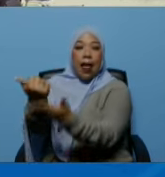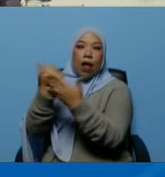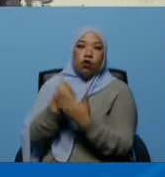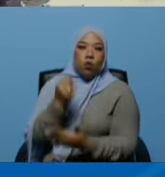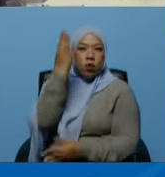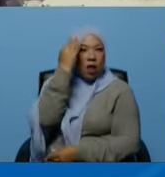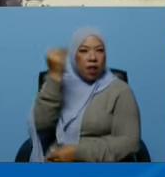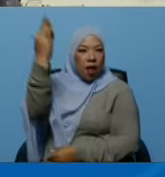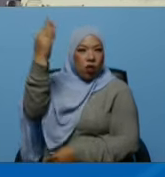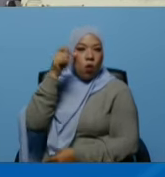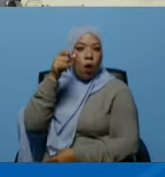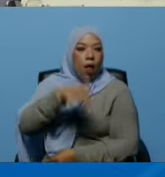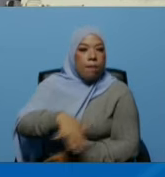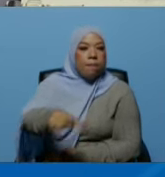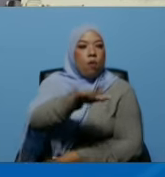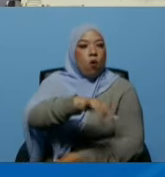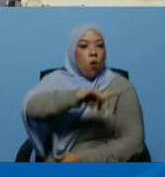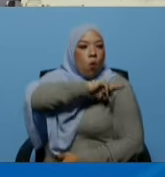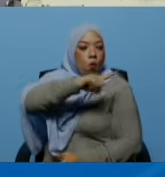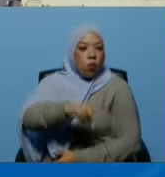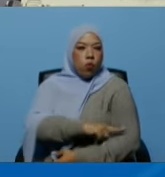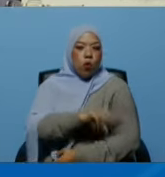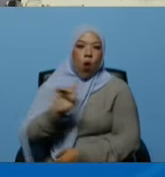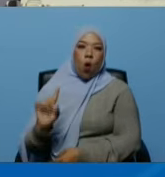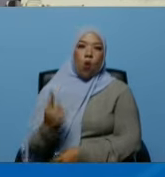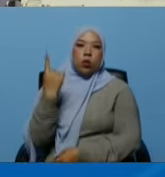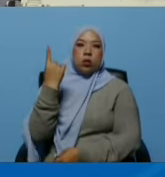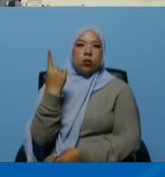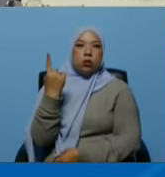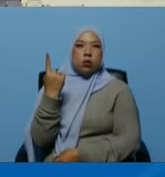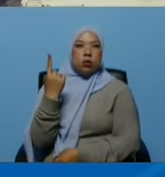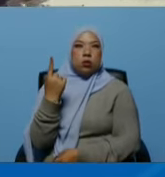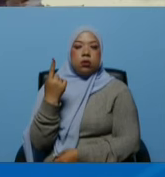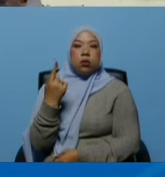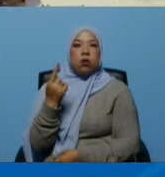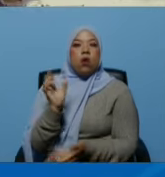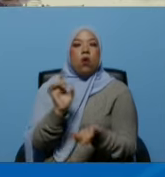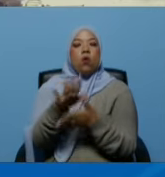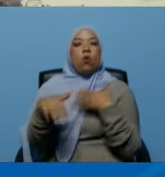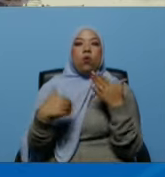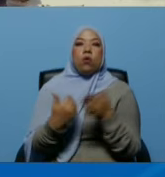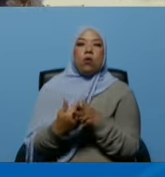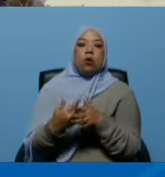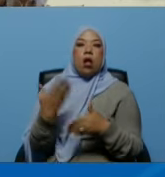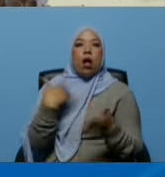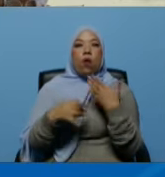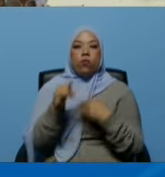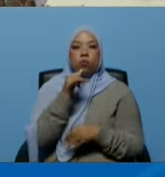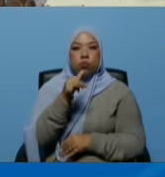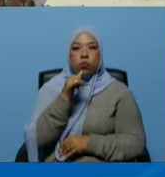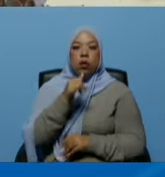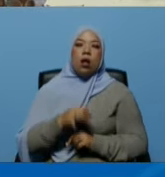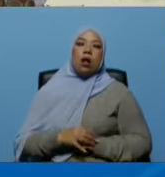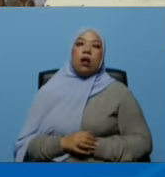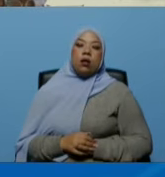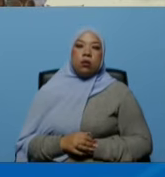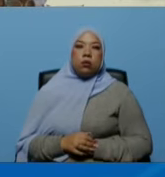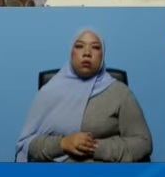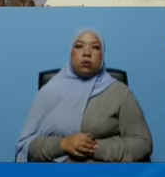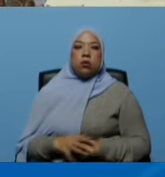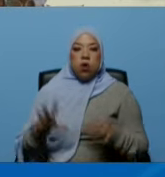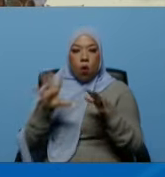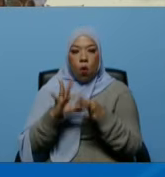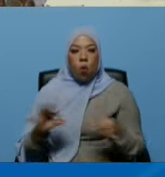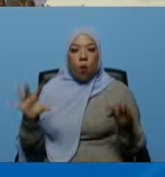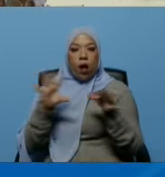Dios y el poder del pueblo y David con una sola lo sacó de circulación y no cuento